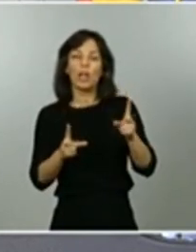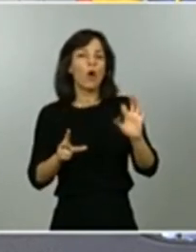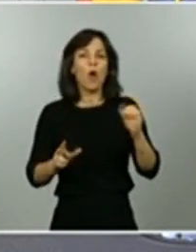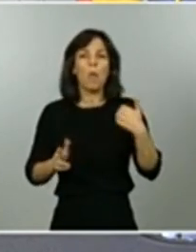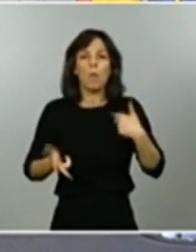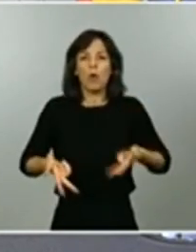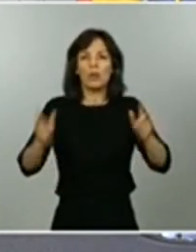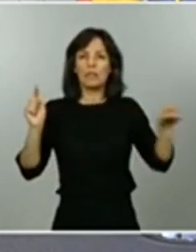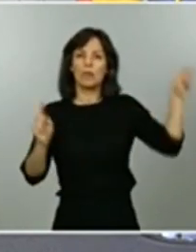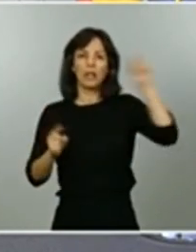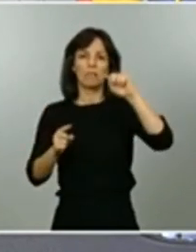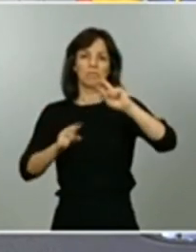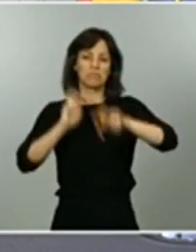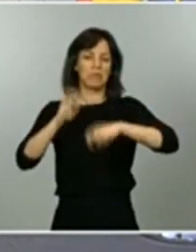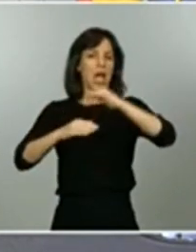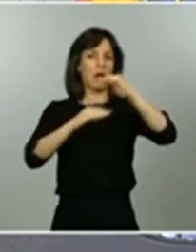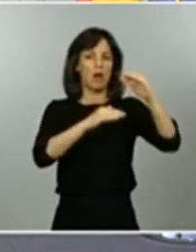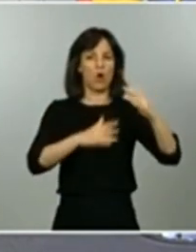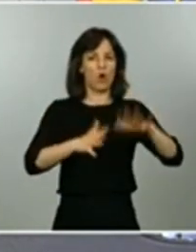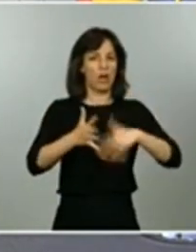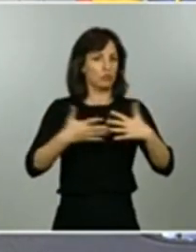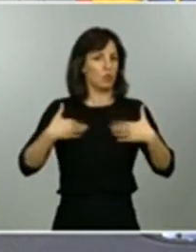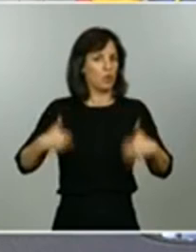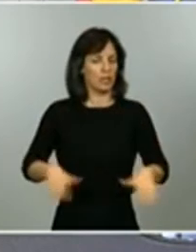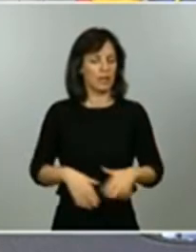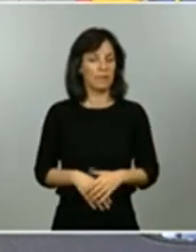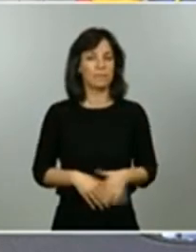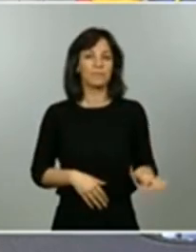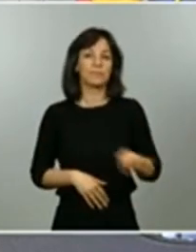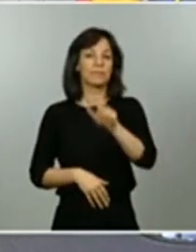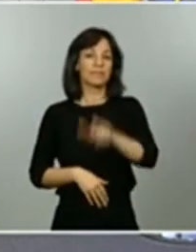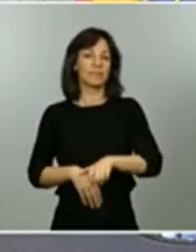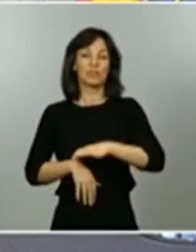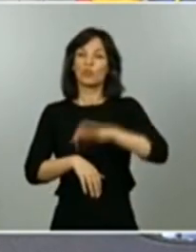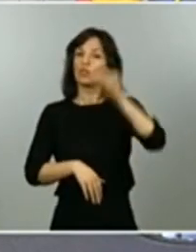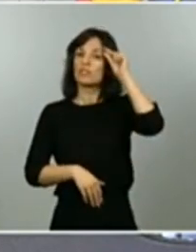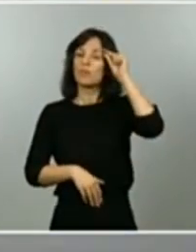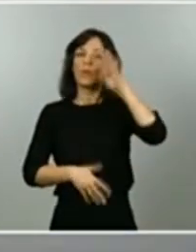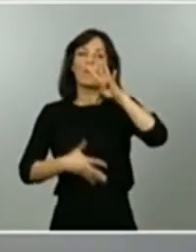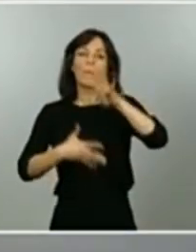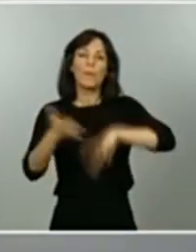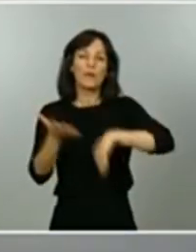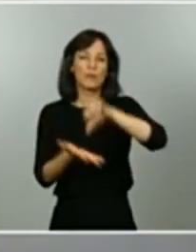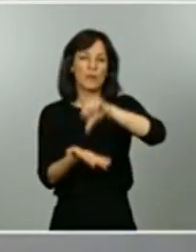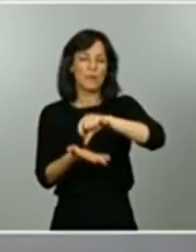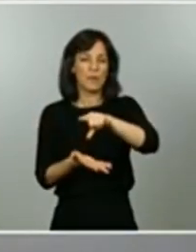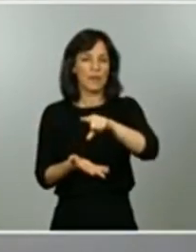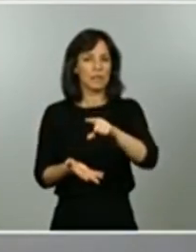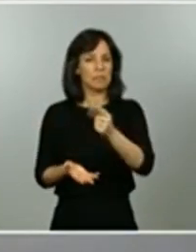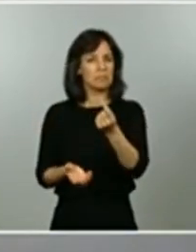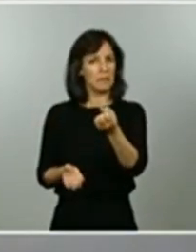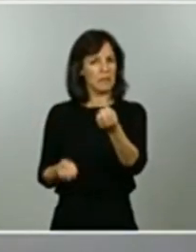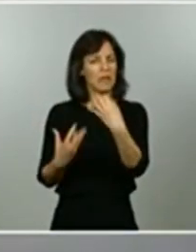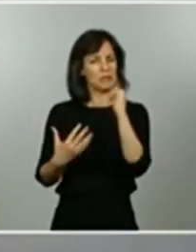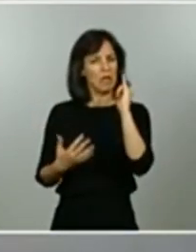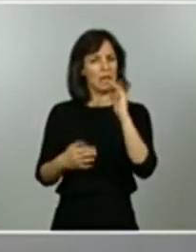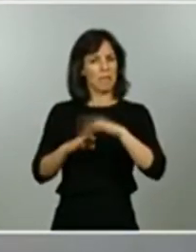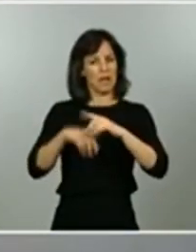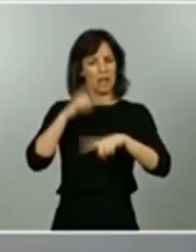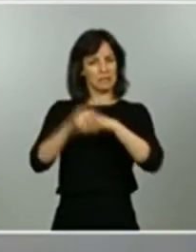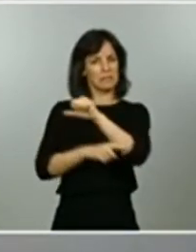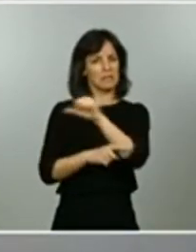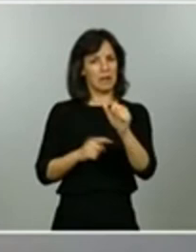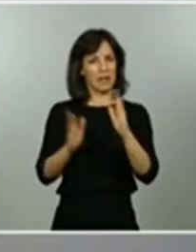terminando al doctor Simón le quiero preguntar por la ciudad de Barcelona ¿cree que tiene datos como para pasar en breve la próxima semana a la